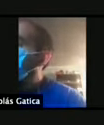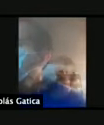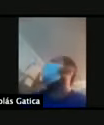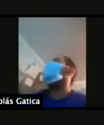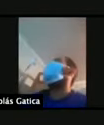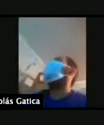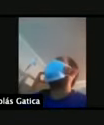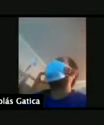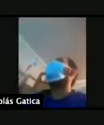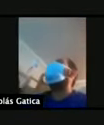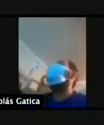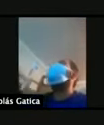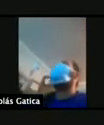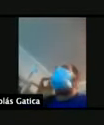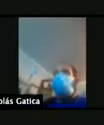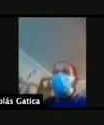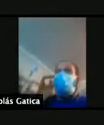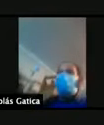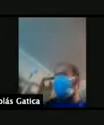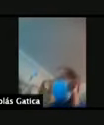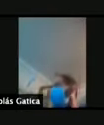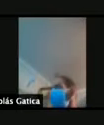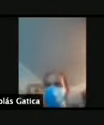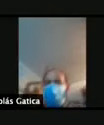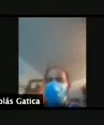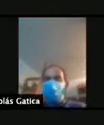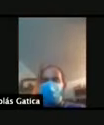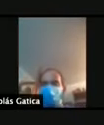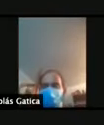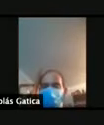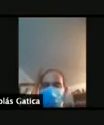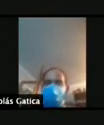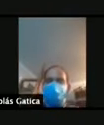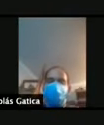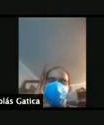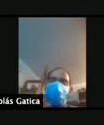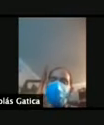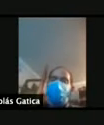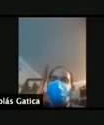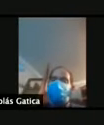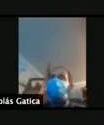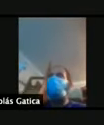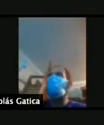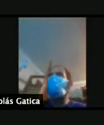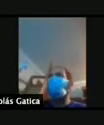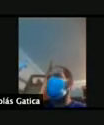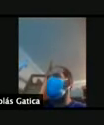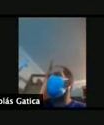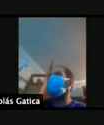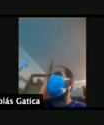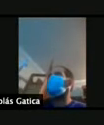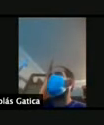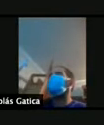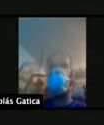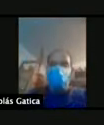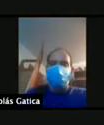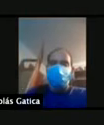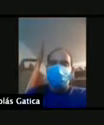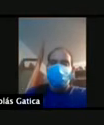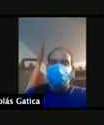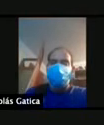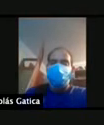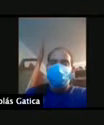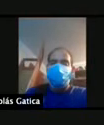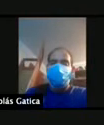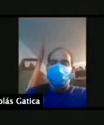directo ahora estamos cansados están todos cansados se jugó jueves domingo y miércoles yo creo que no está bien tratar de